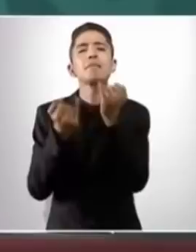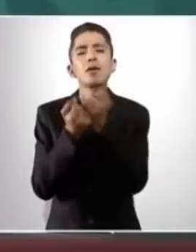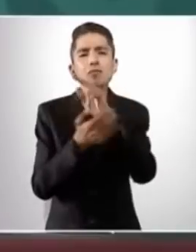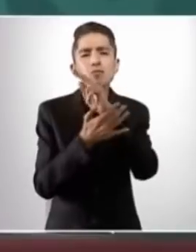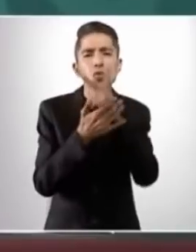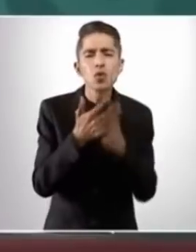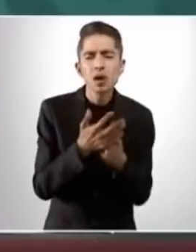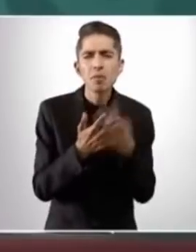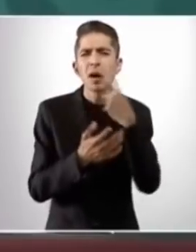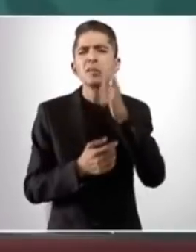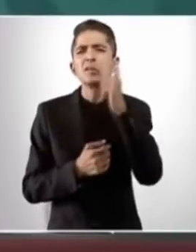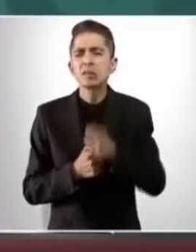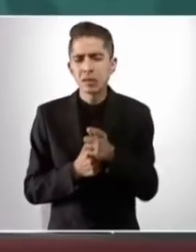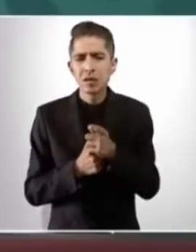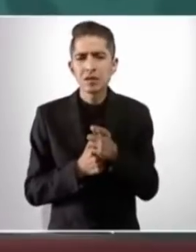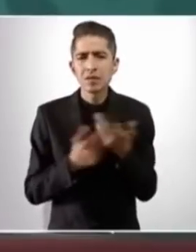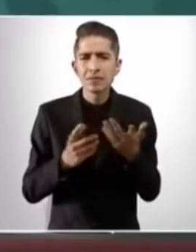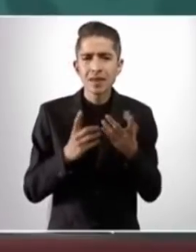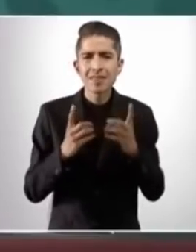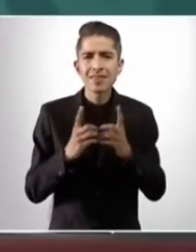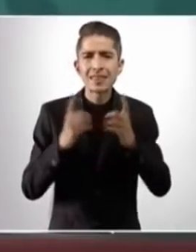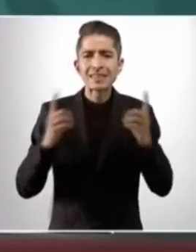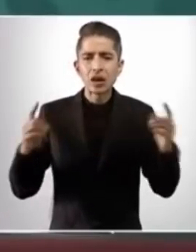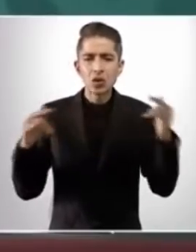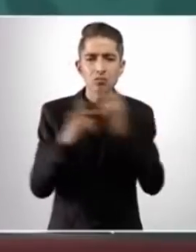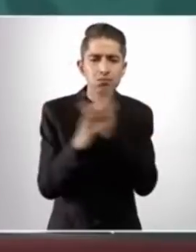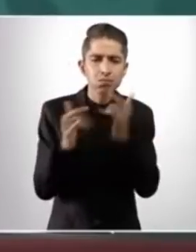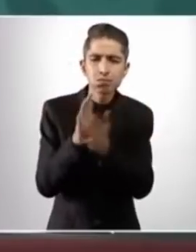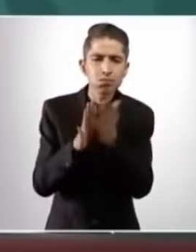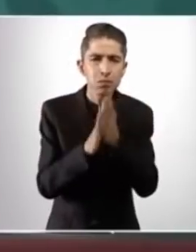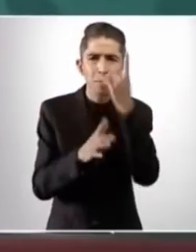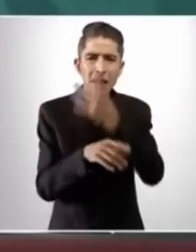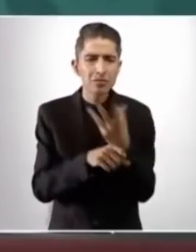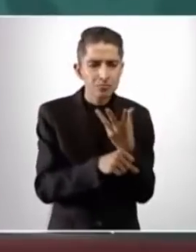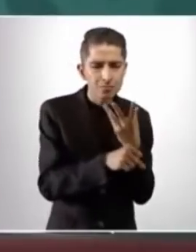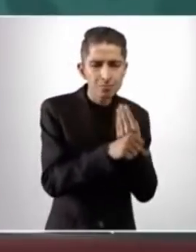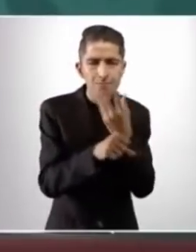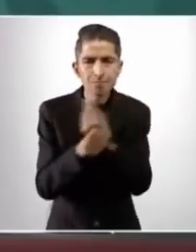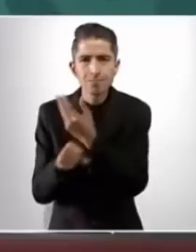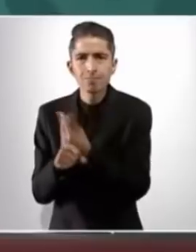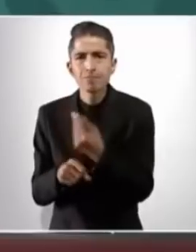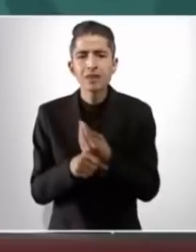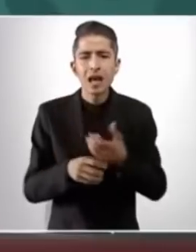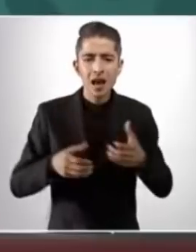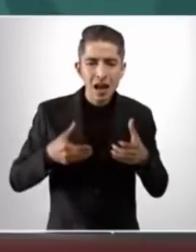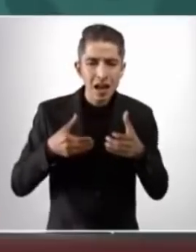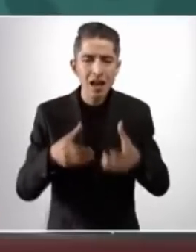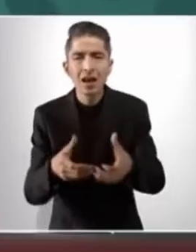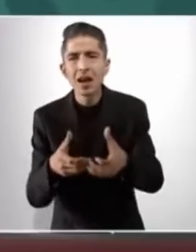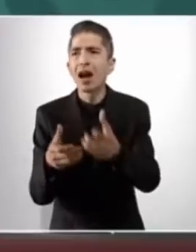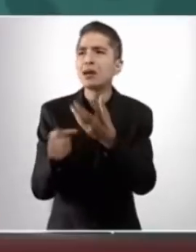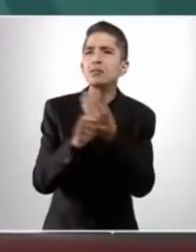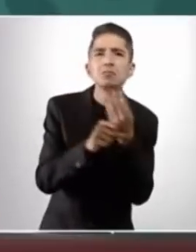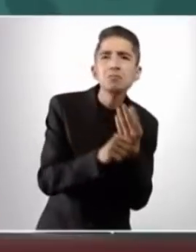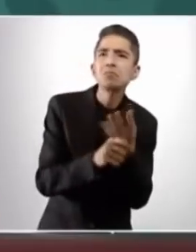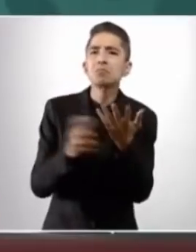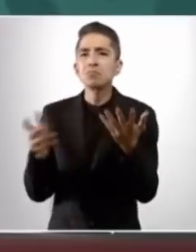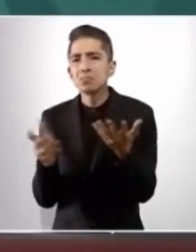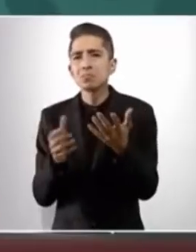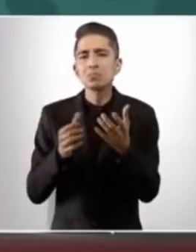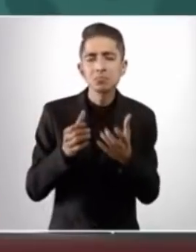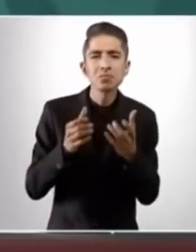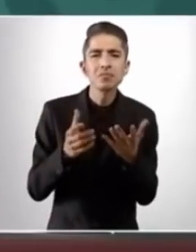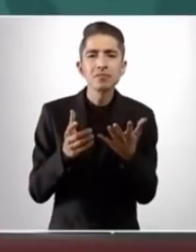el desarrollo urbano, para arreglar las calles, para que